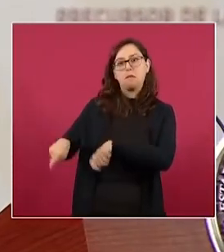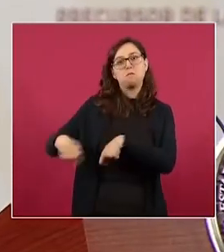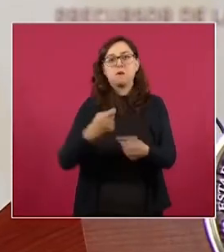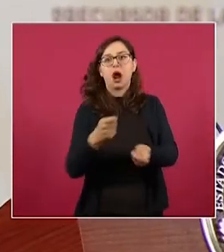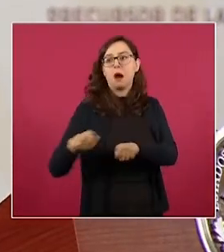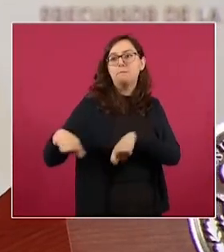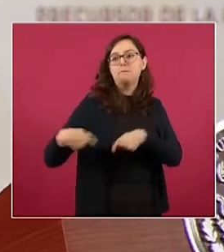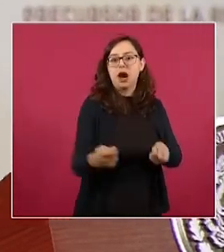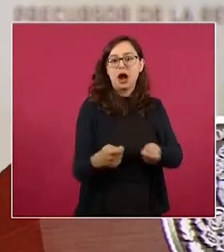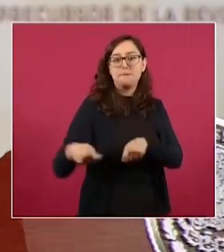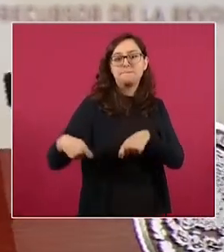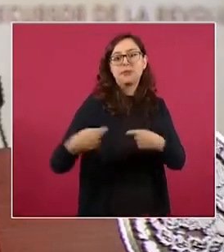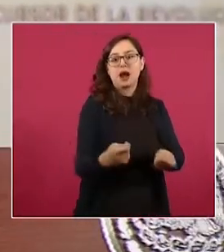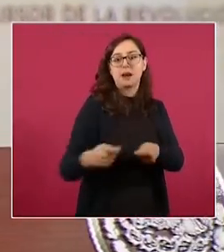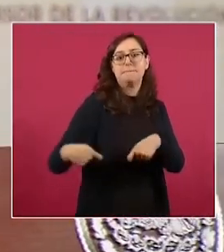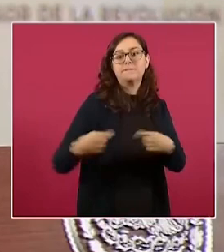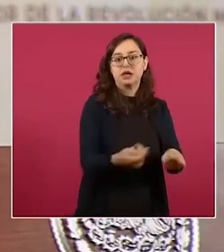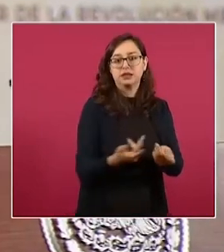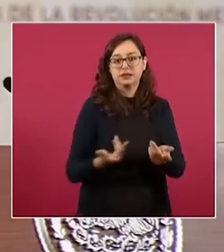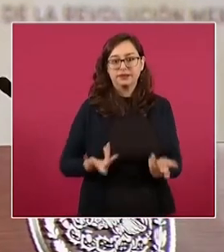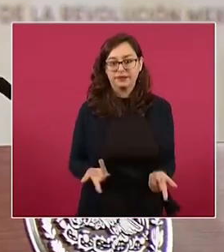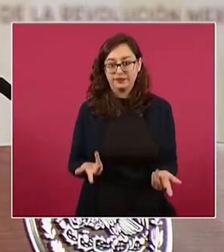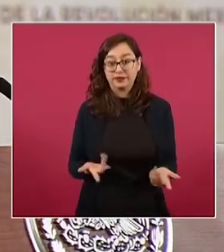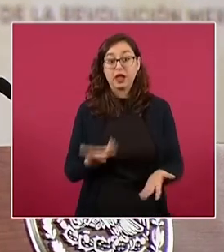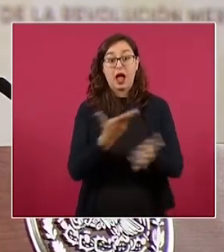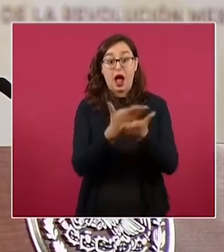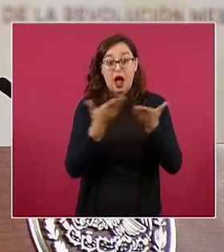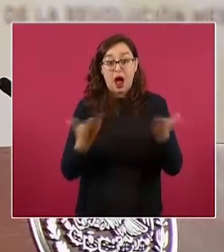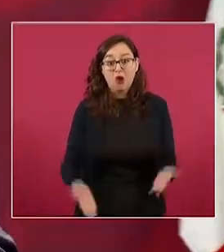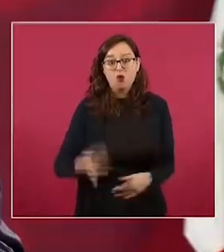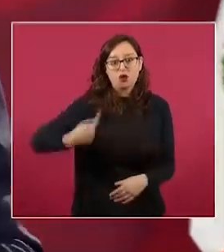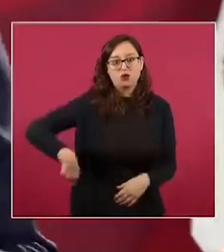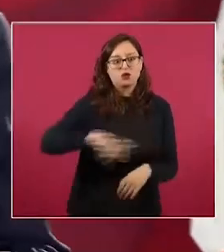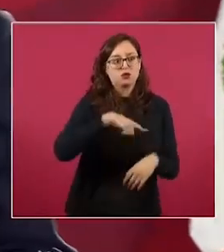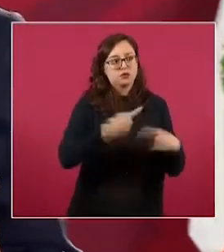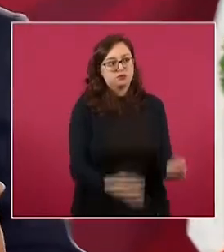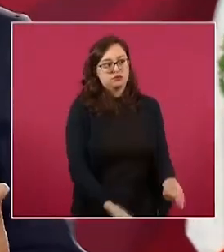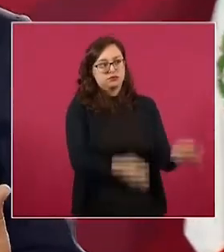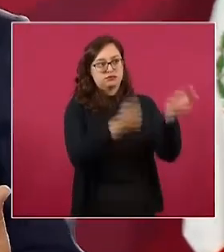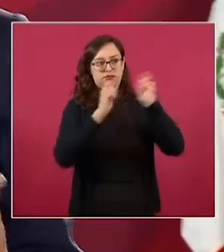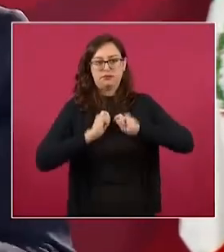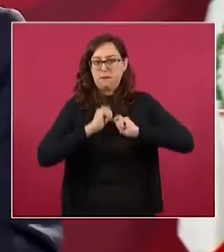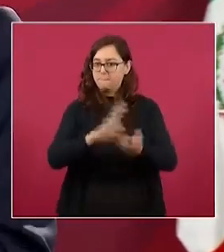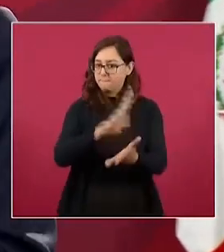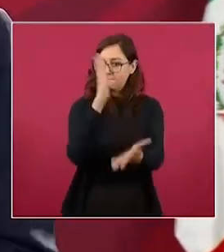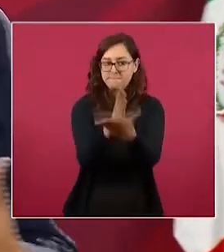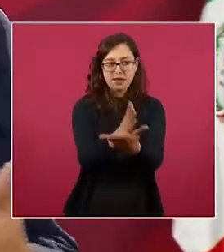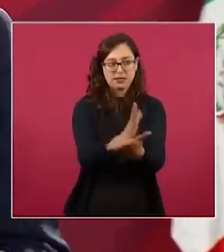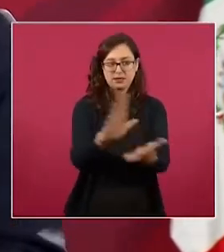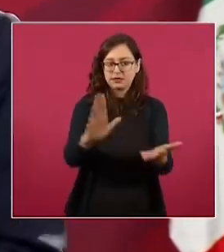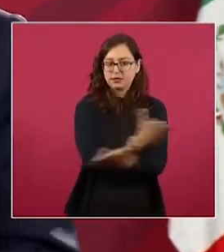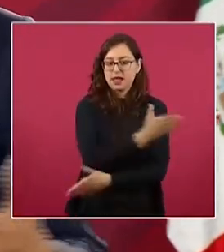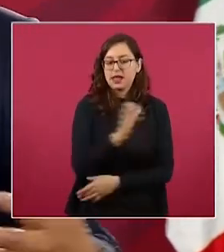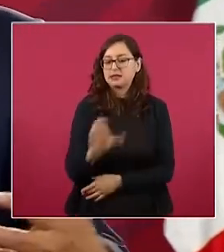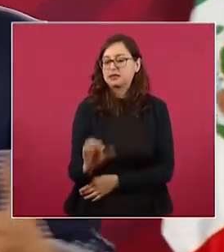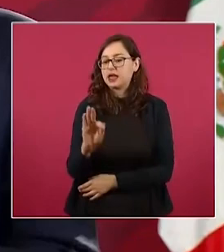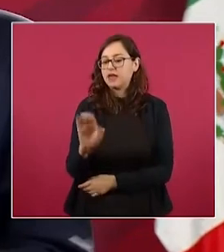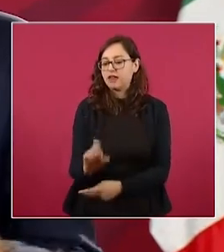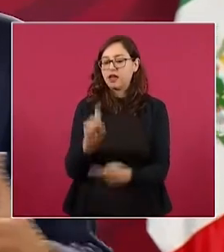distinta, queremos rescatar a Pemex y queremos rescatar a la Comisión Federal de Electricidad, porque